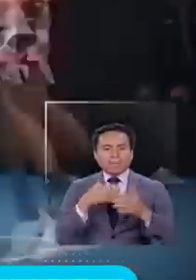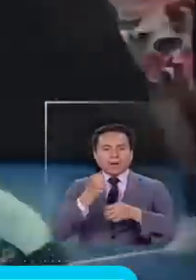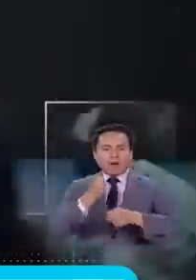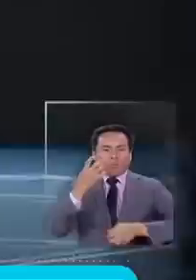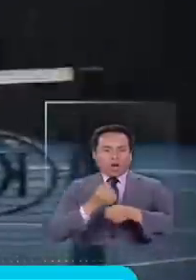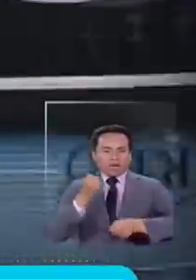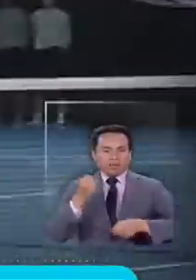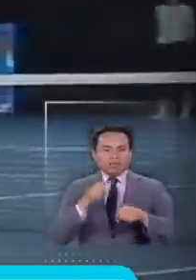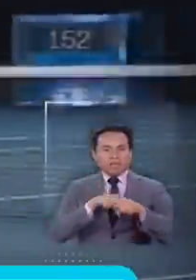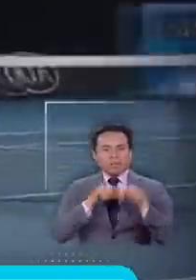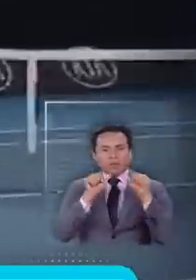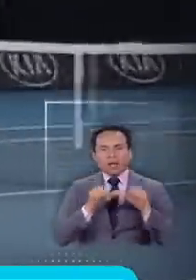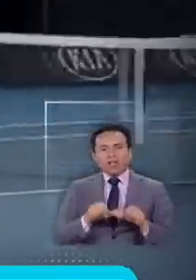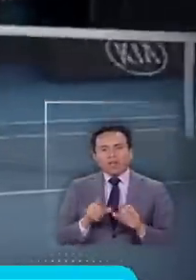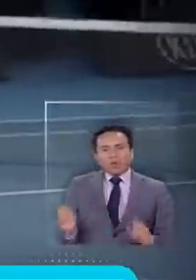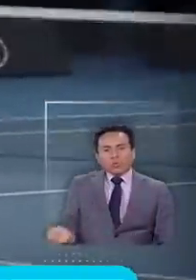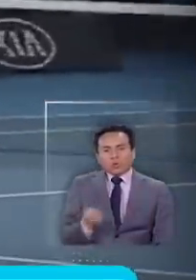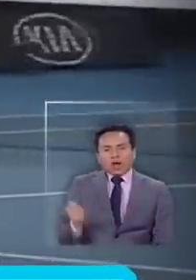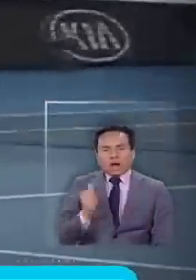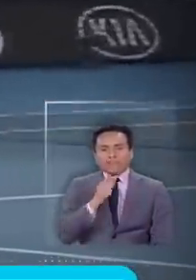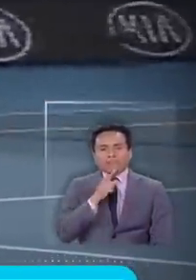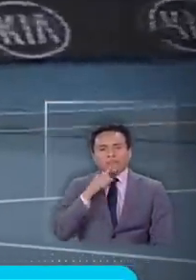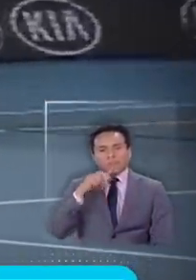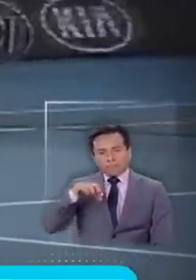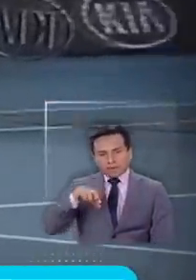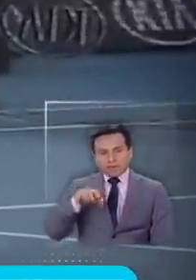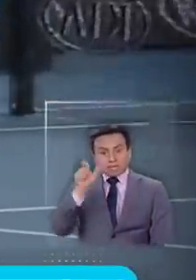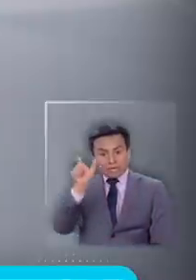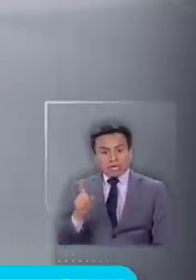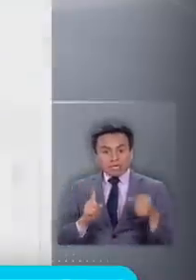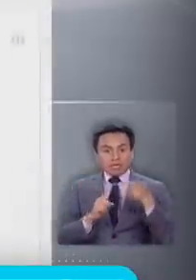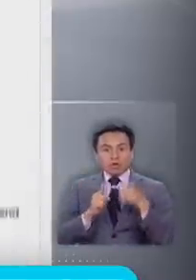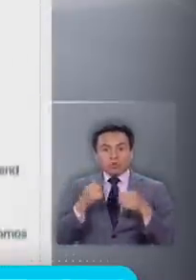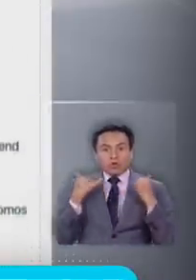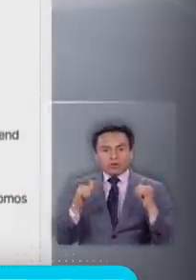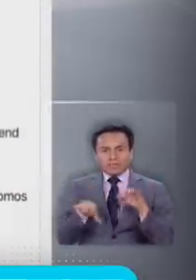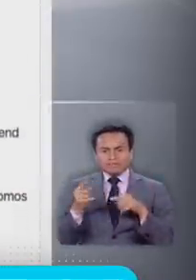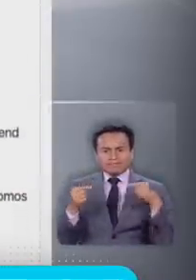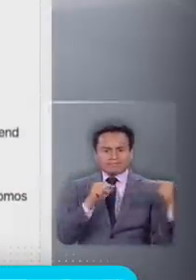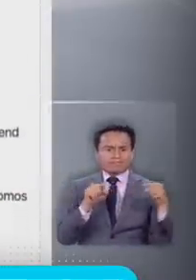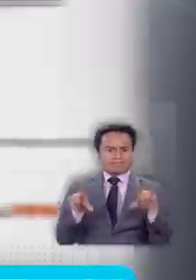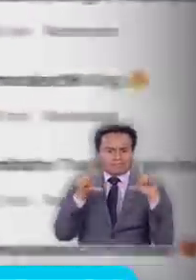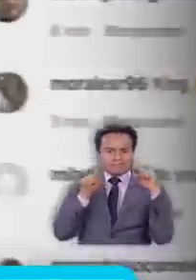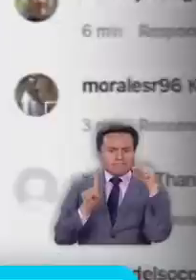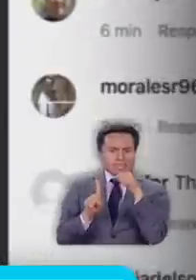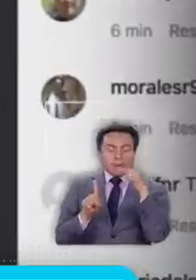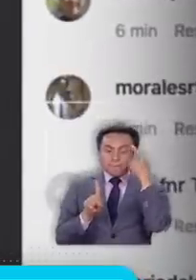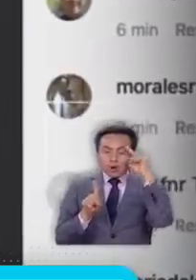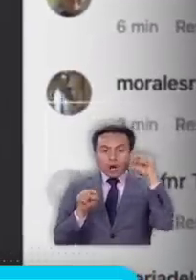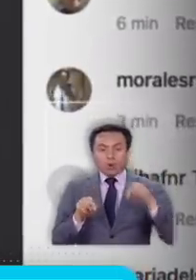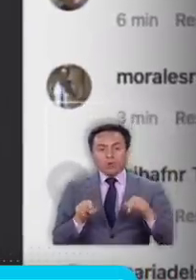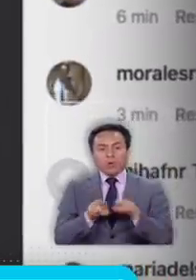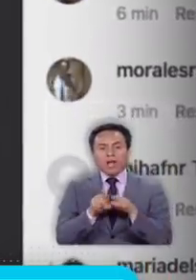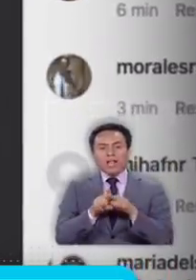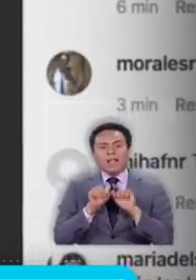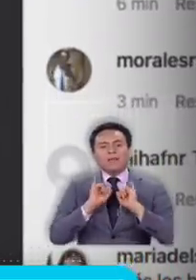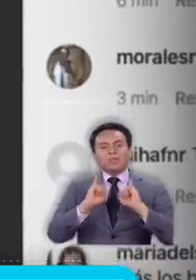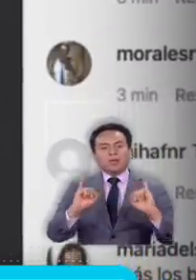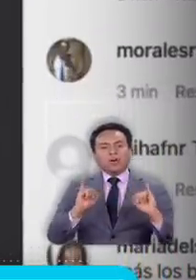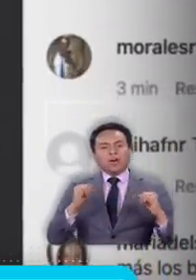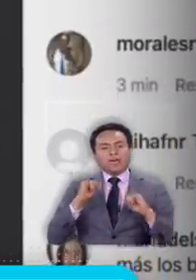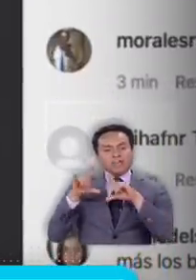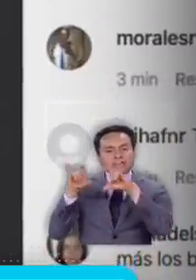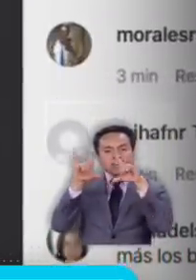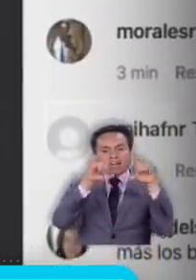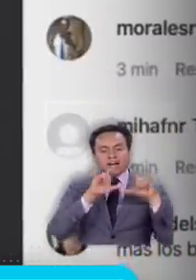toda la temporada del Tour de ATP Nicky Rios es uno de los jugadores más polémicos pero ahora mediante un posteo en Instagram